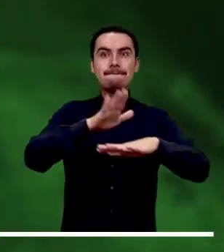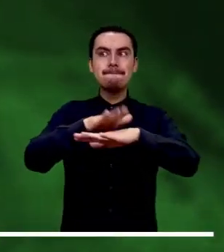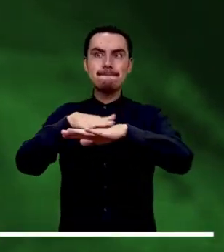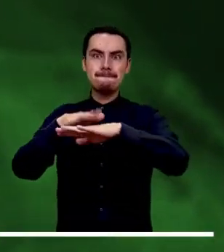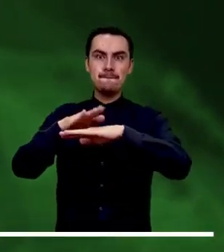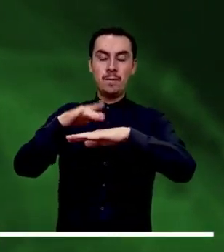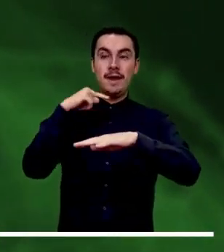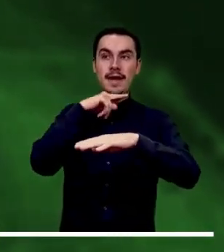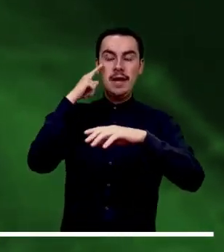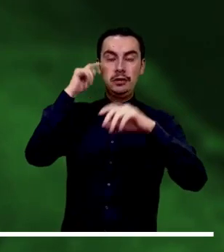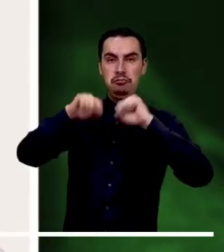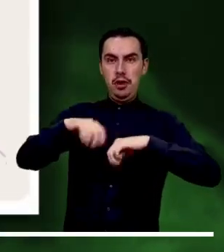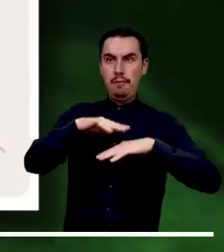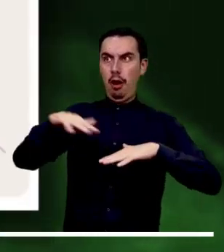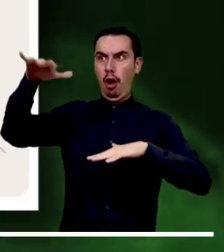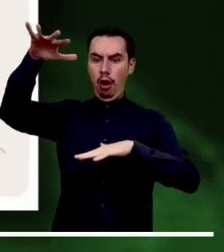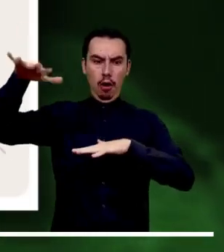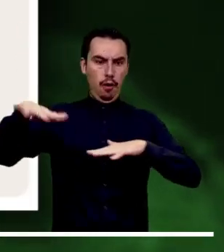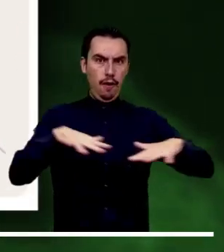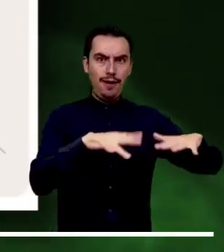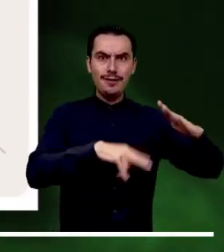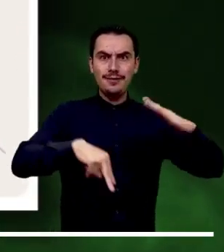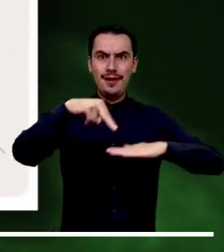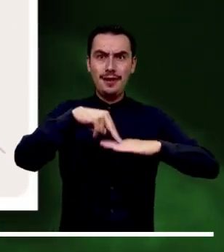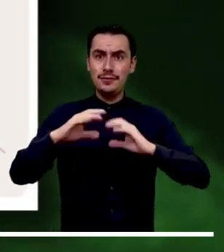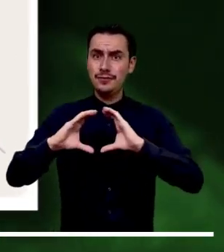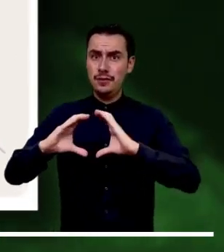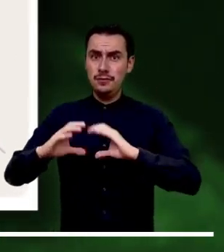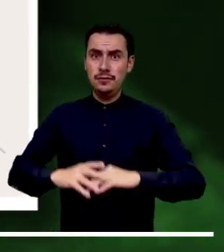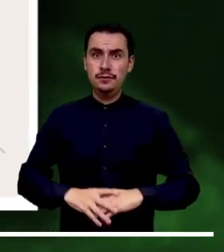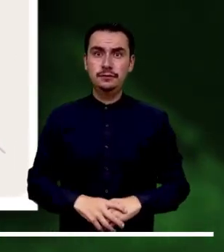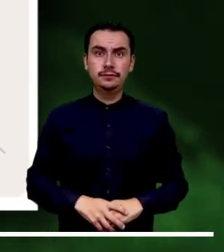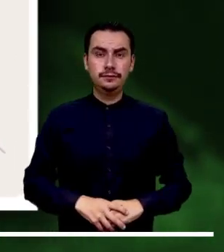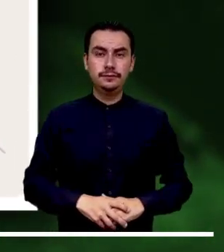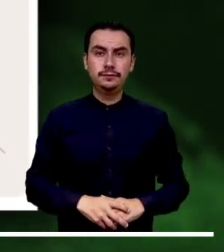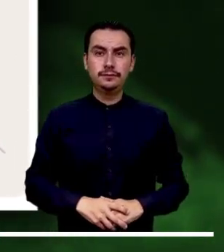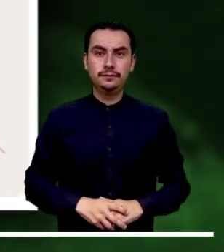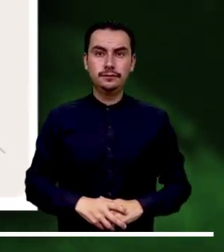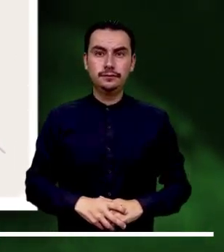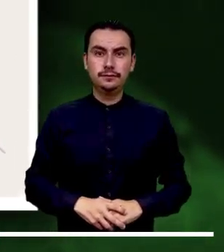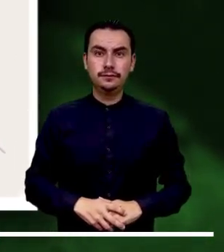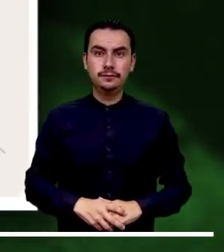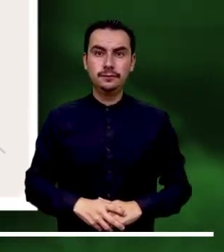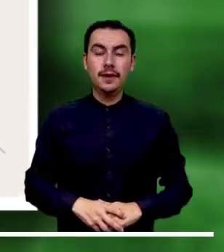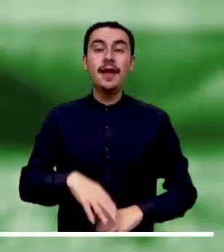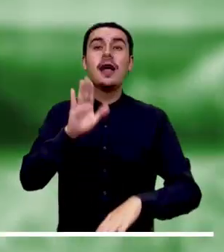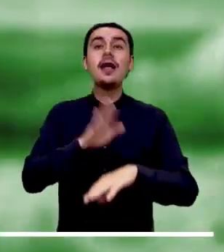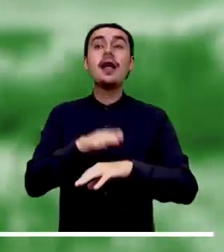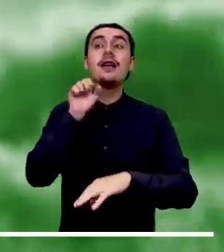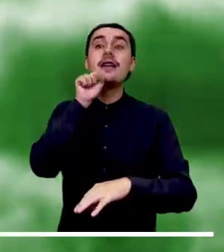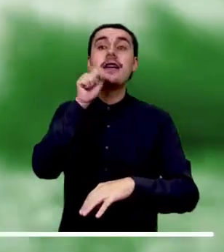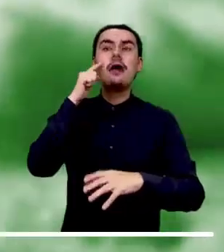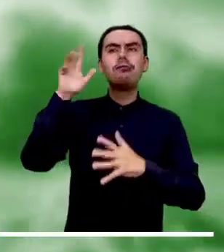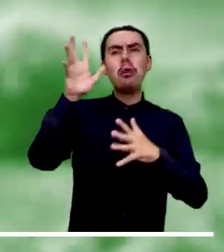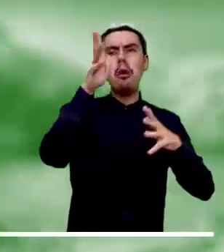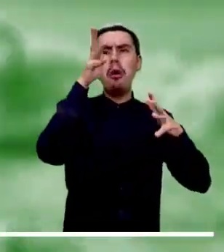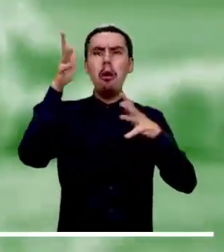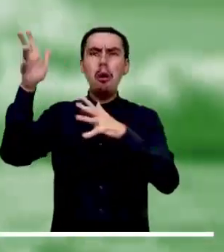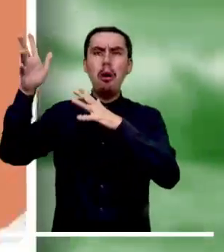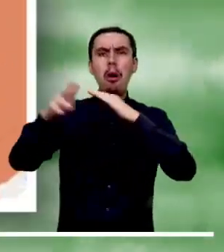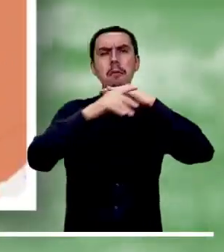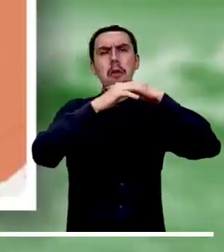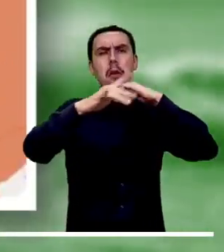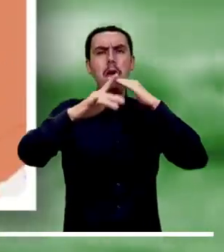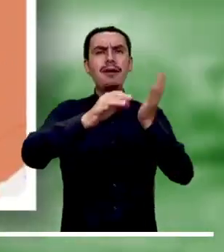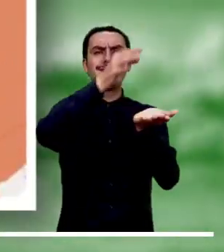Máxima alerta por posibles deslizamientos en el Pacífico Los Andes, Meta, Casanare y Putumayo. Alerta